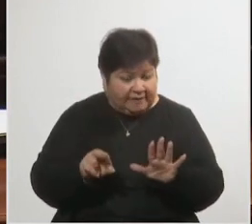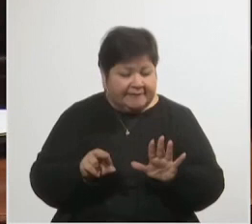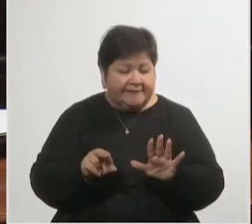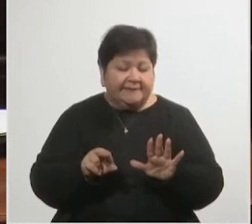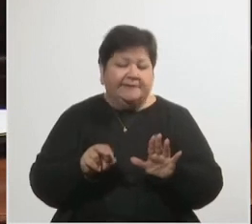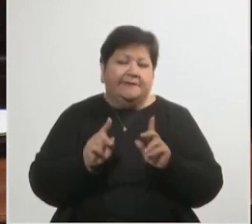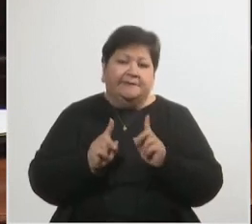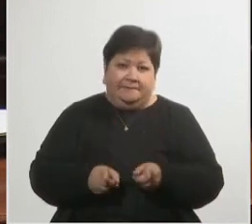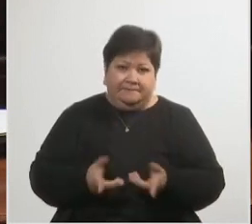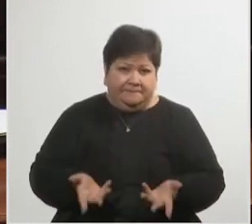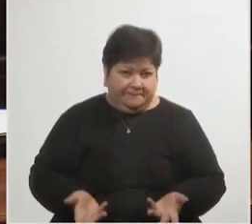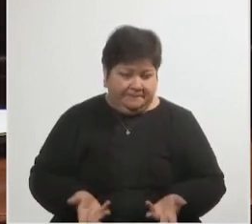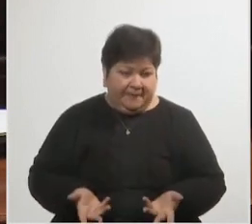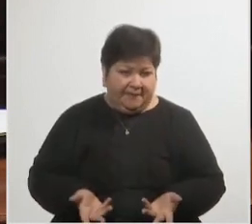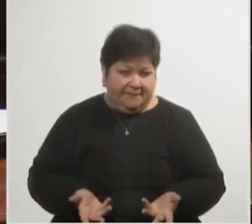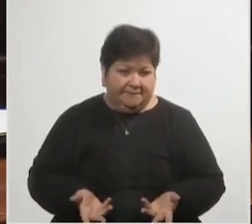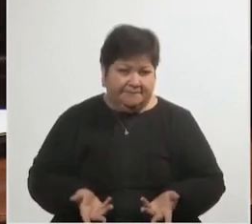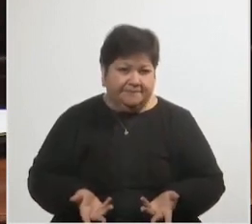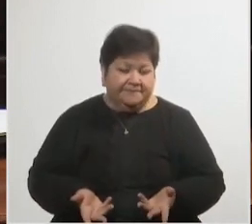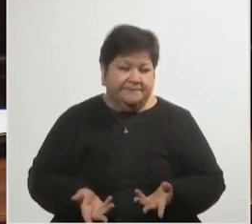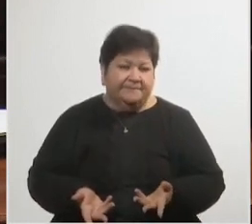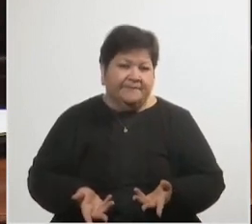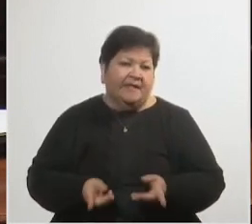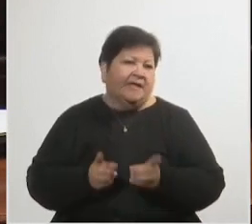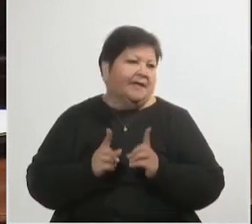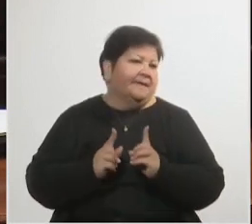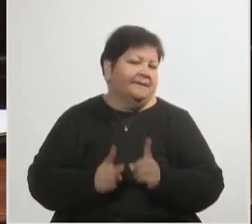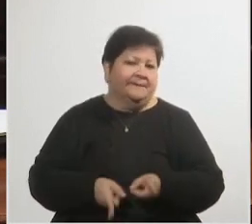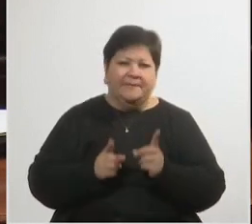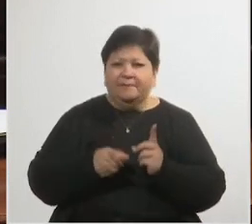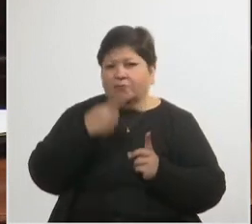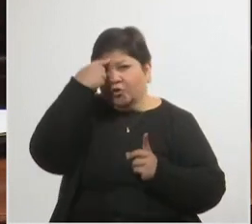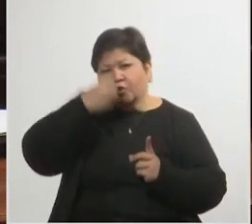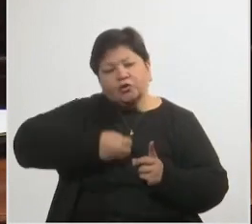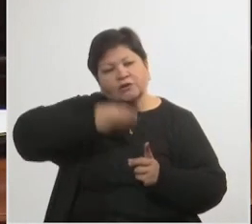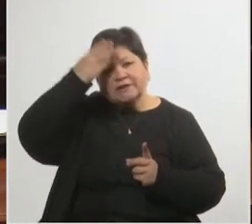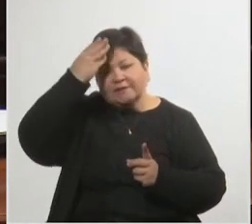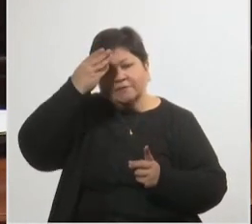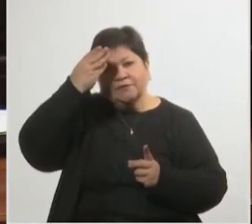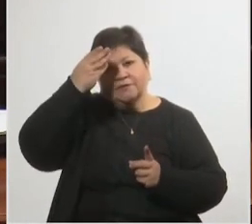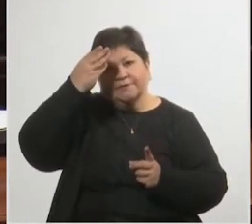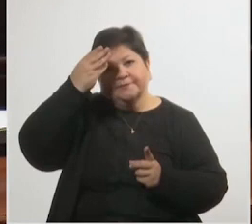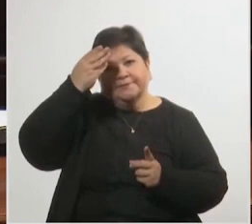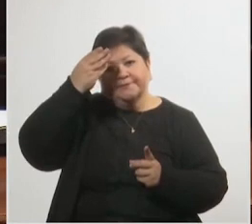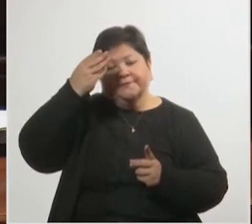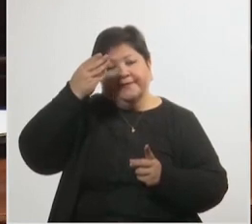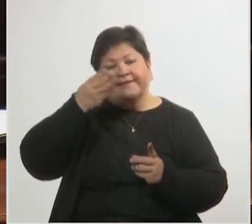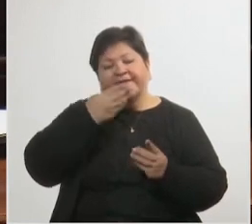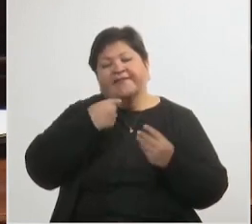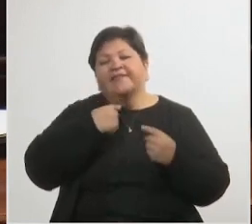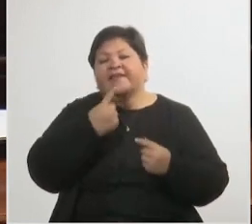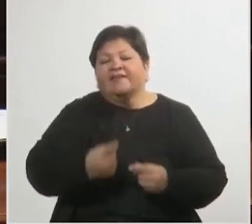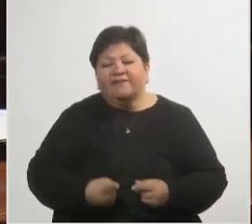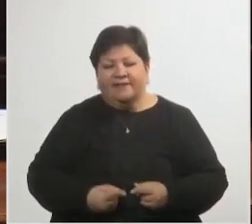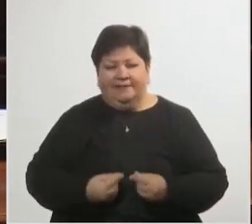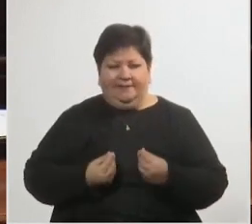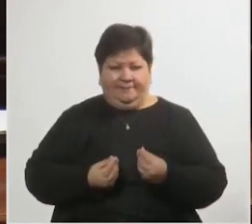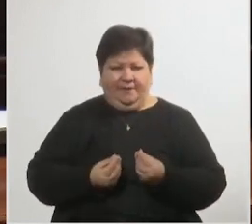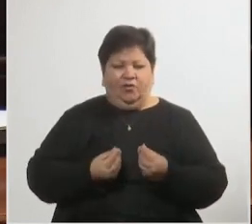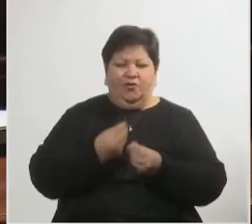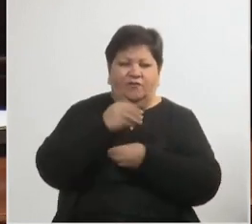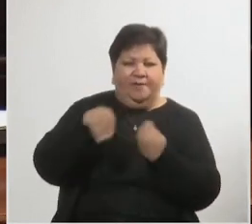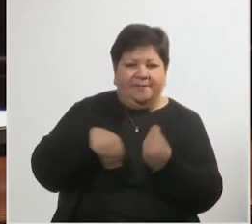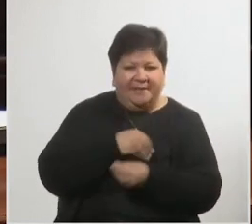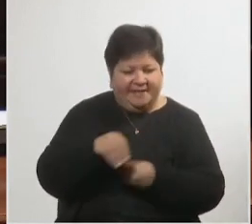cierta forma también es parte de ese mismo concepto de debilitamiento de la familia